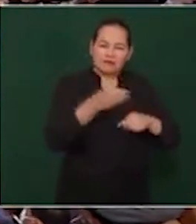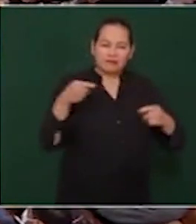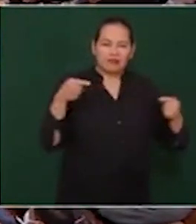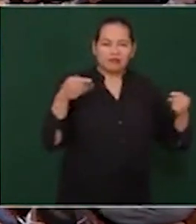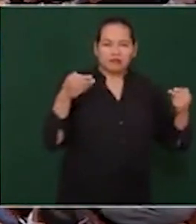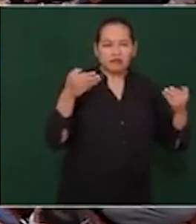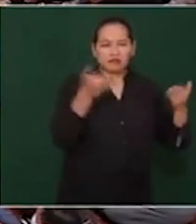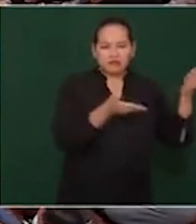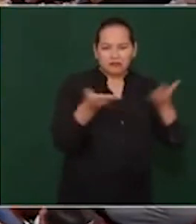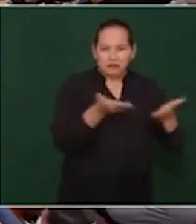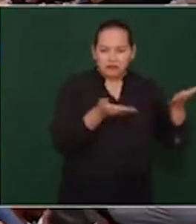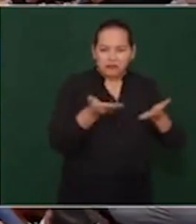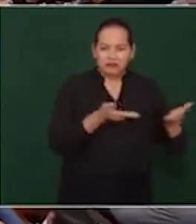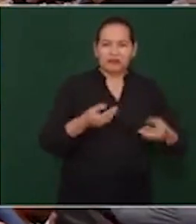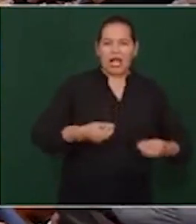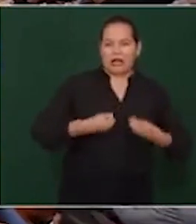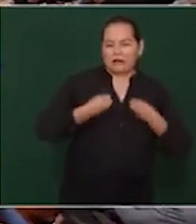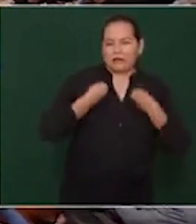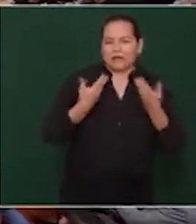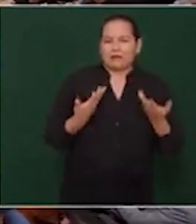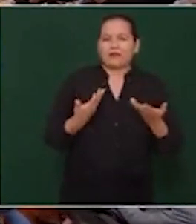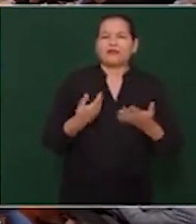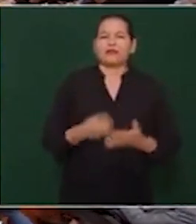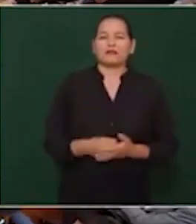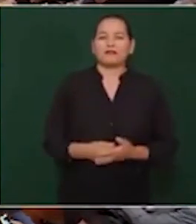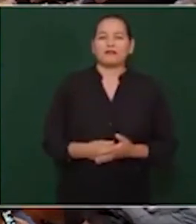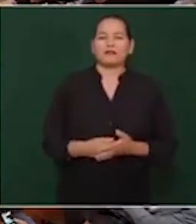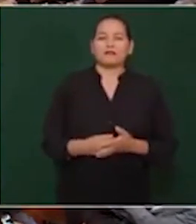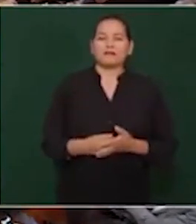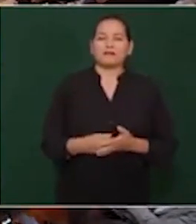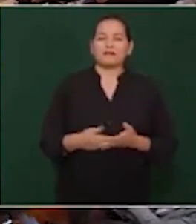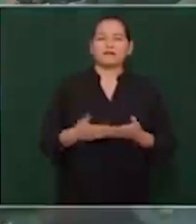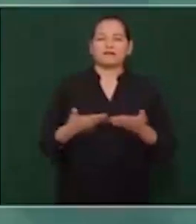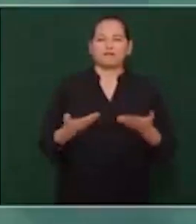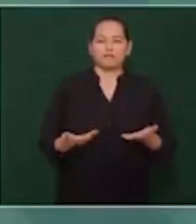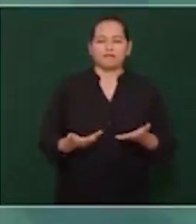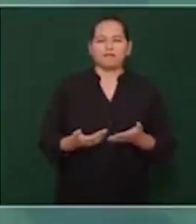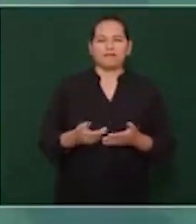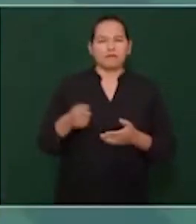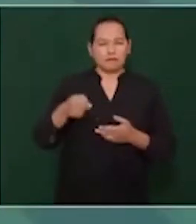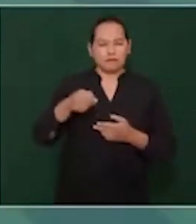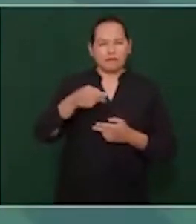si nos remontamos a nuestros orígenes,